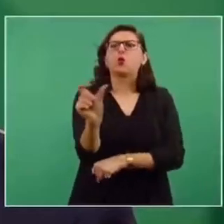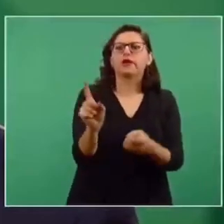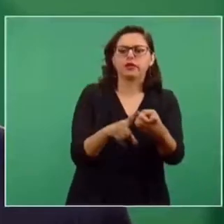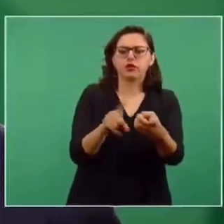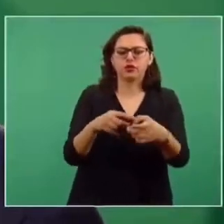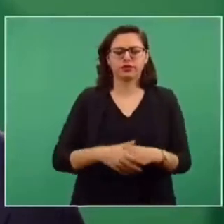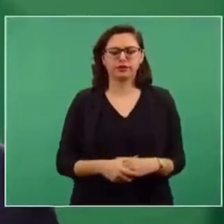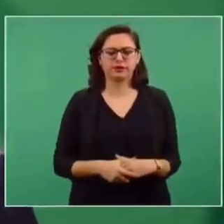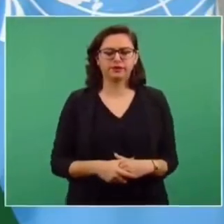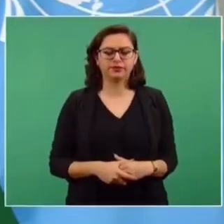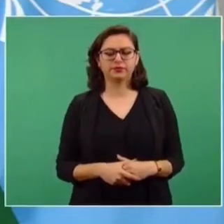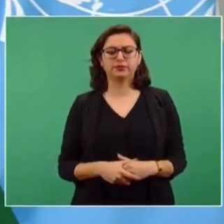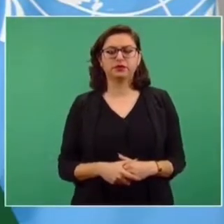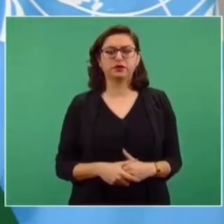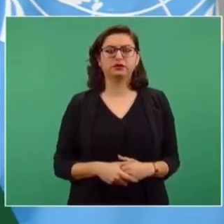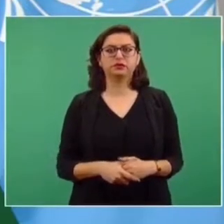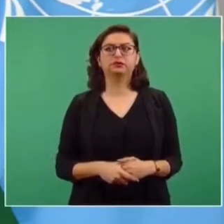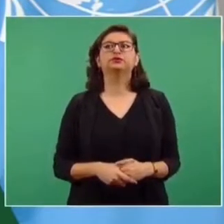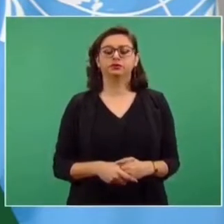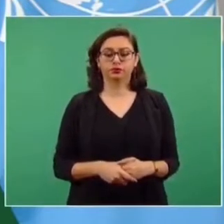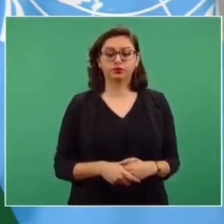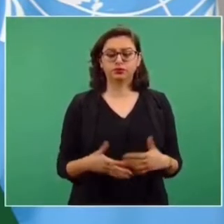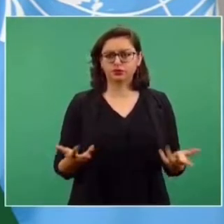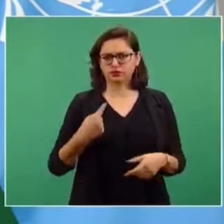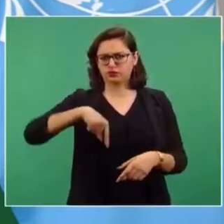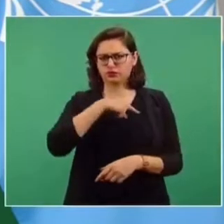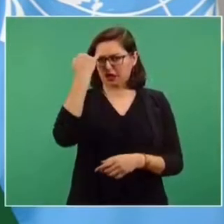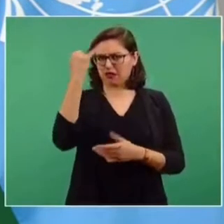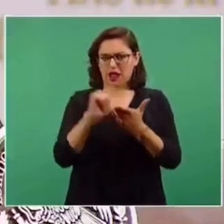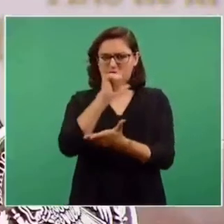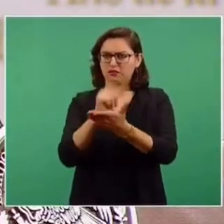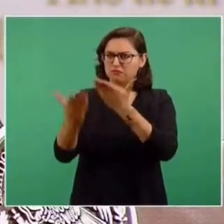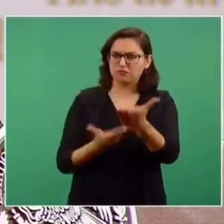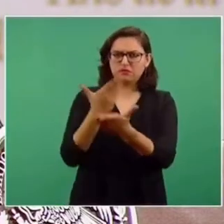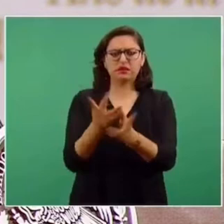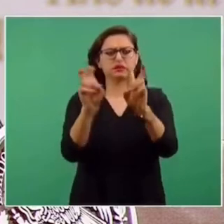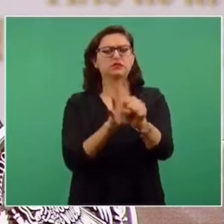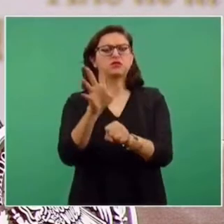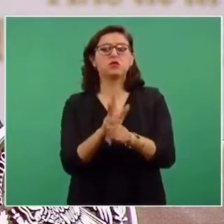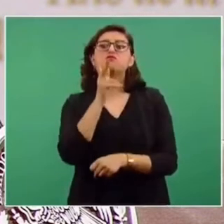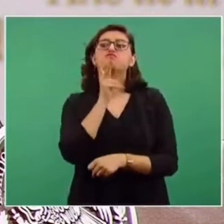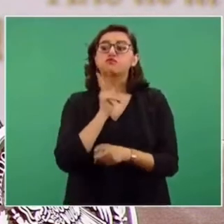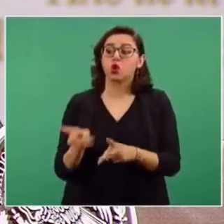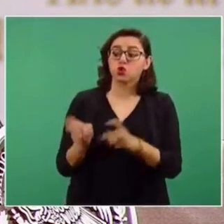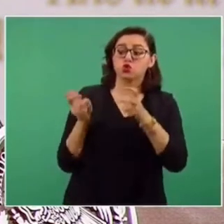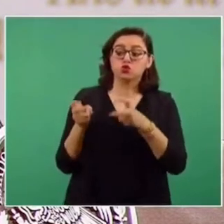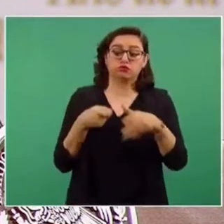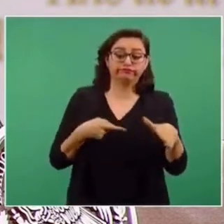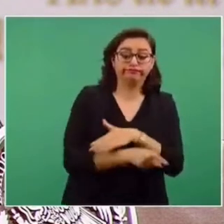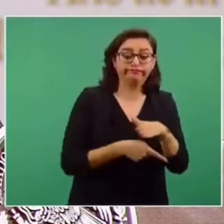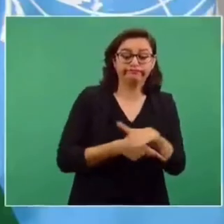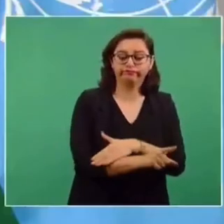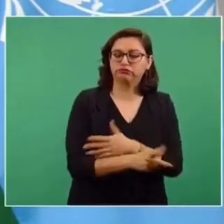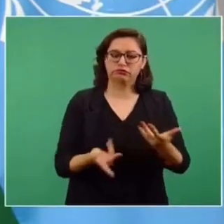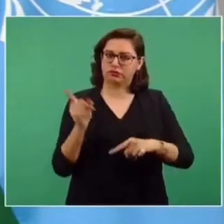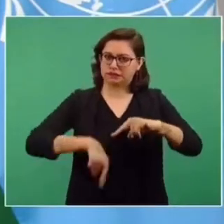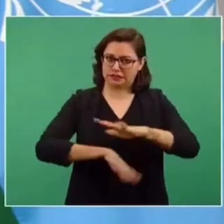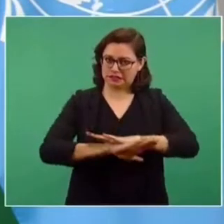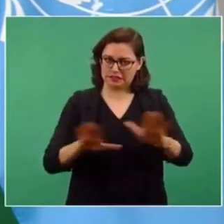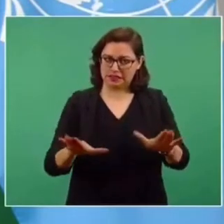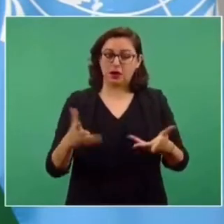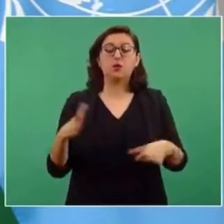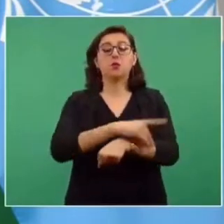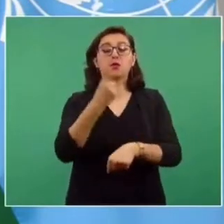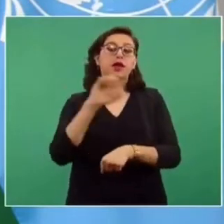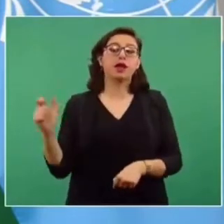La iniciativa que enviamos es fundamentalmente para evitar el contrabando, porque en el gobierno anterior, en el marco de la llamada